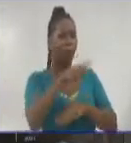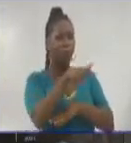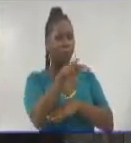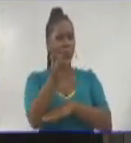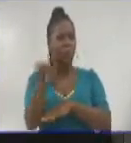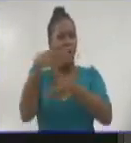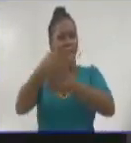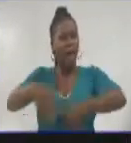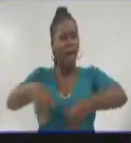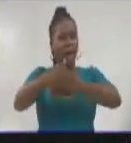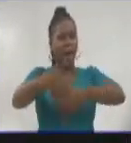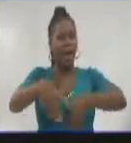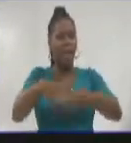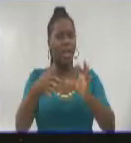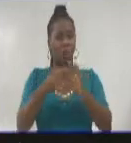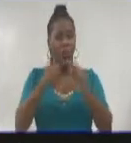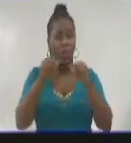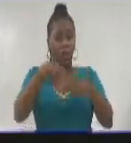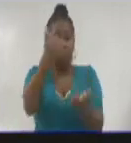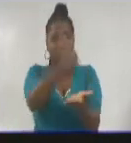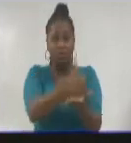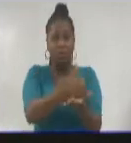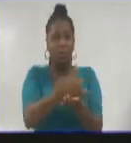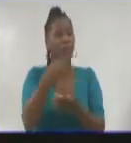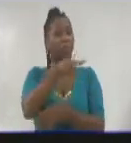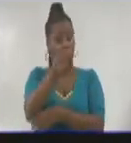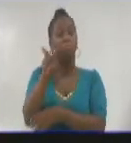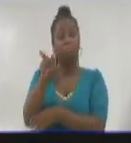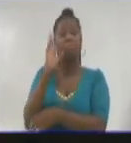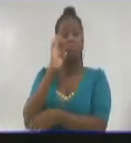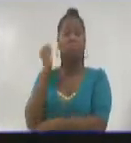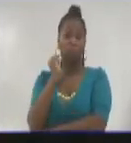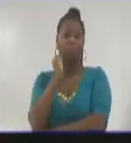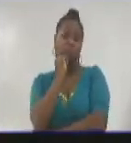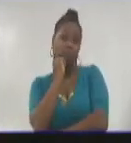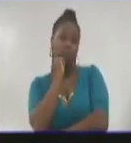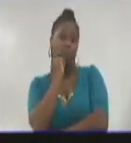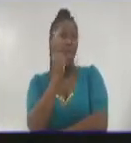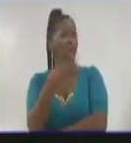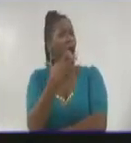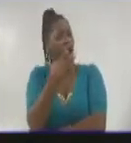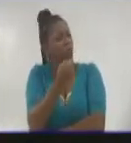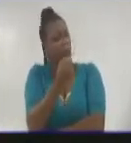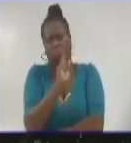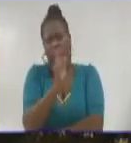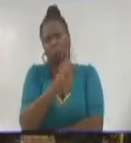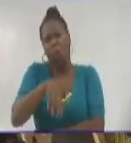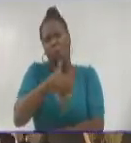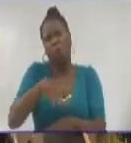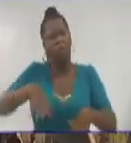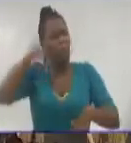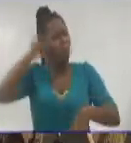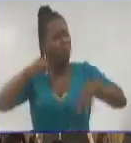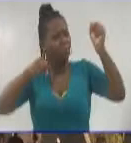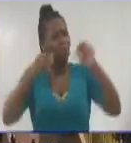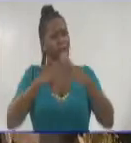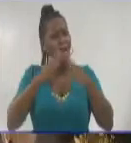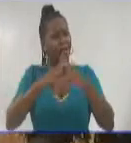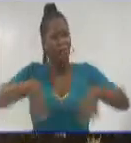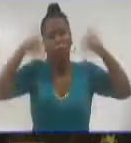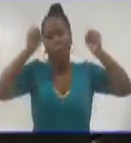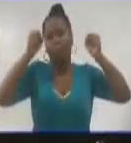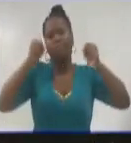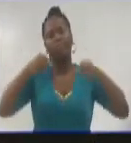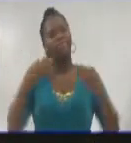Guantanameras. Estoy seguro, Cristian, que a ti tampoco, al igual que a mí, a ninguno, nos gustan los molestos apagones, nos disgusta cuando